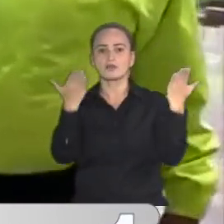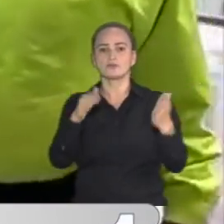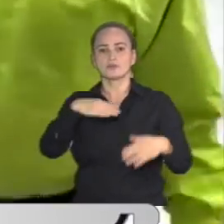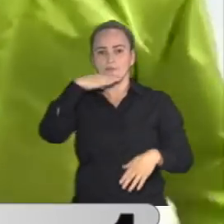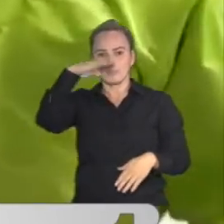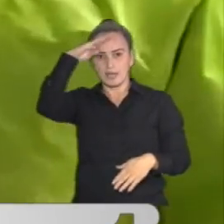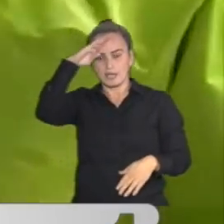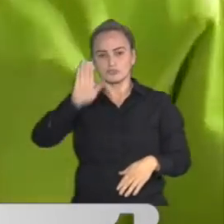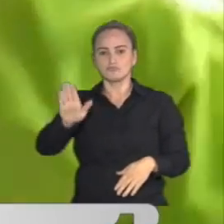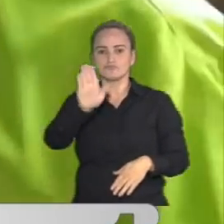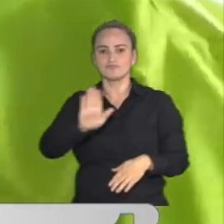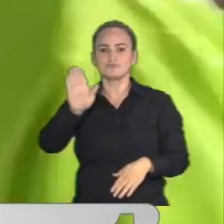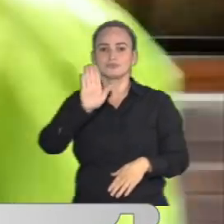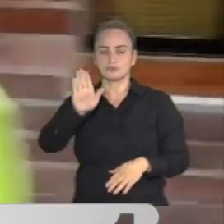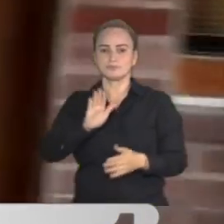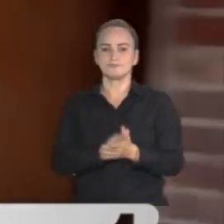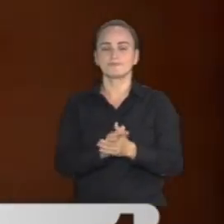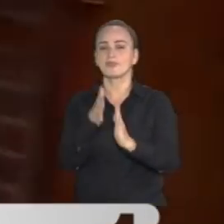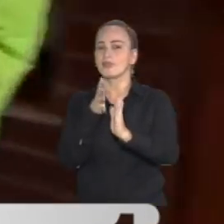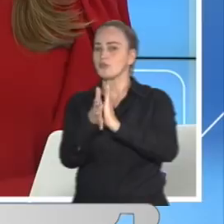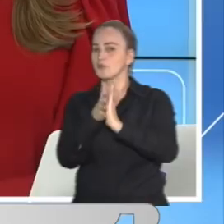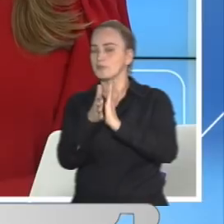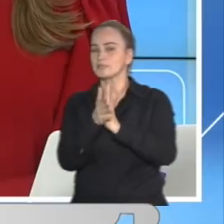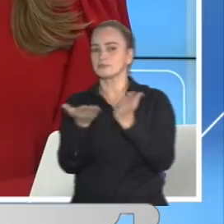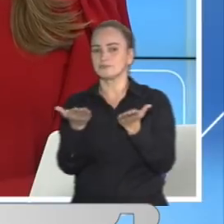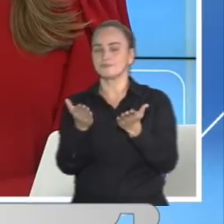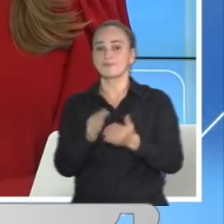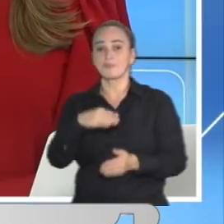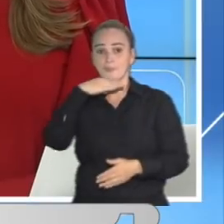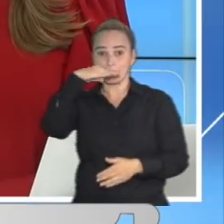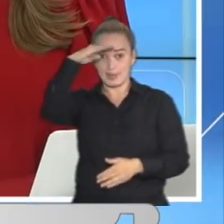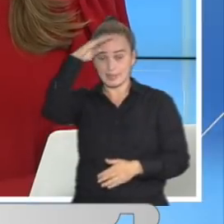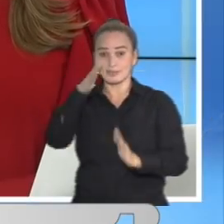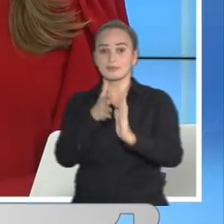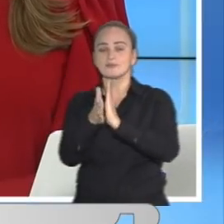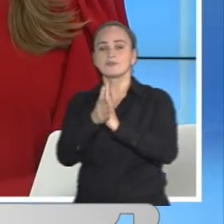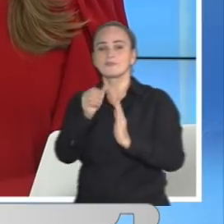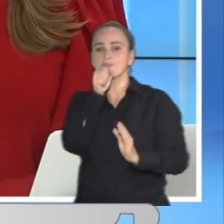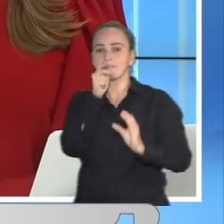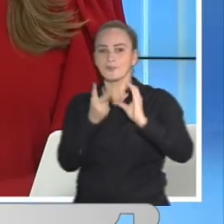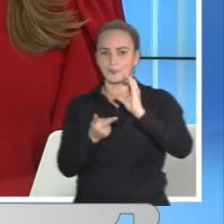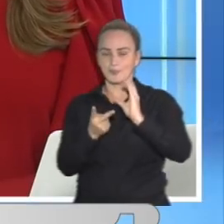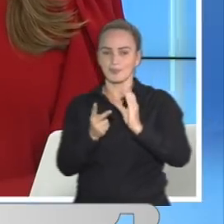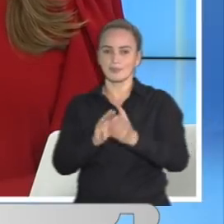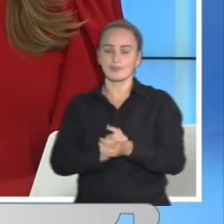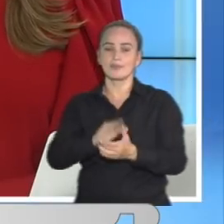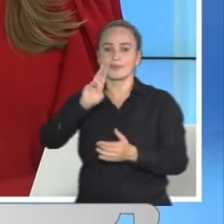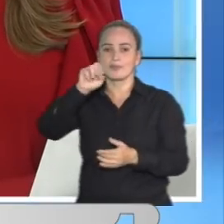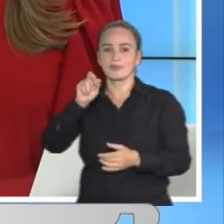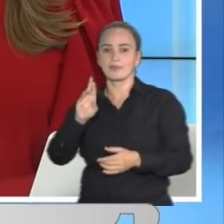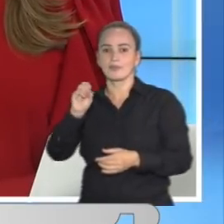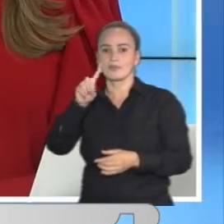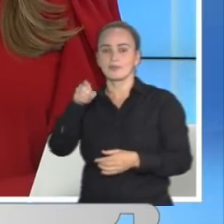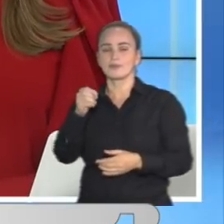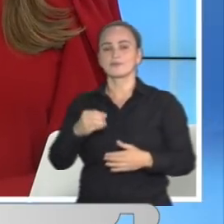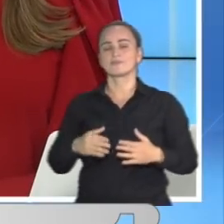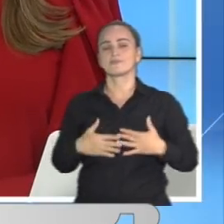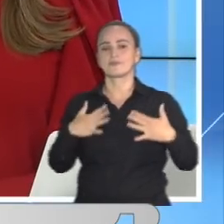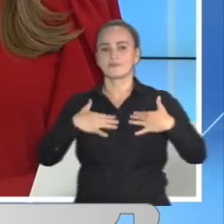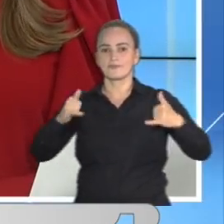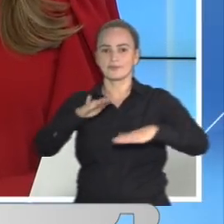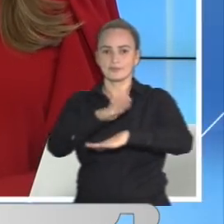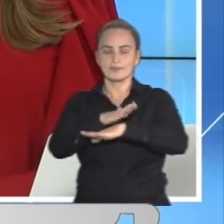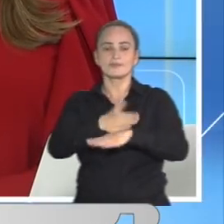en Medellín y el área metropolitana. Esta es toda la información desde Medellín, informó para Noticentro 1 CMI, Marco Madrigal. Feliz tarde.